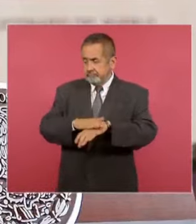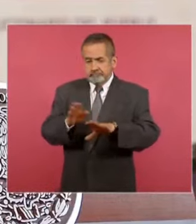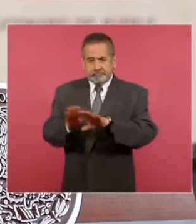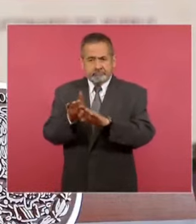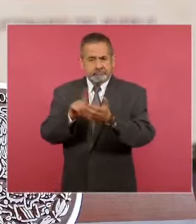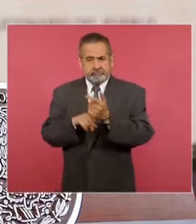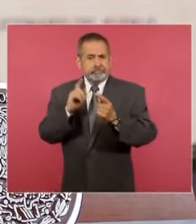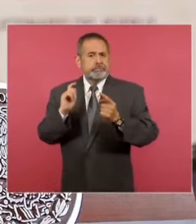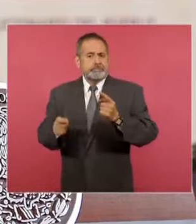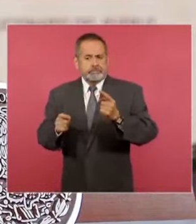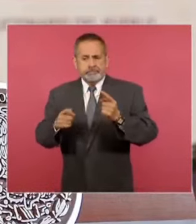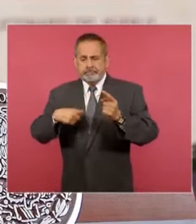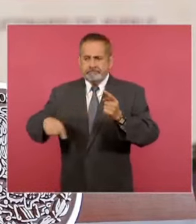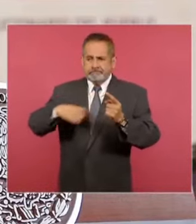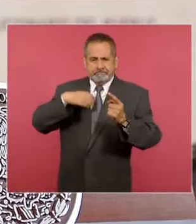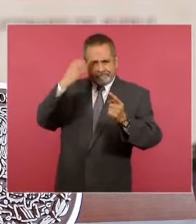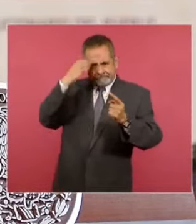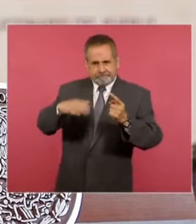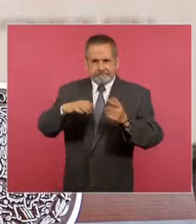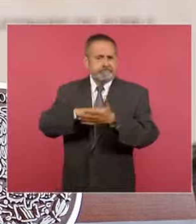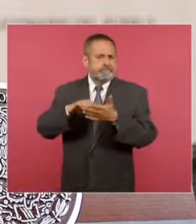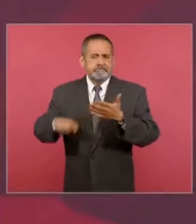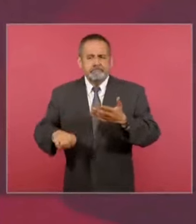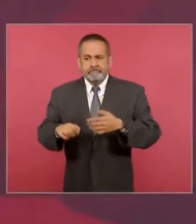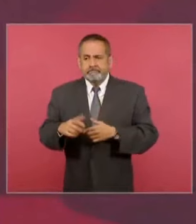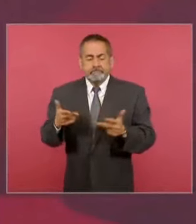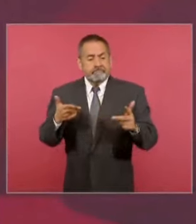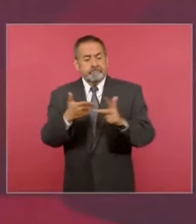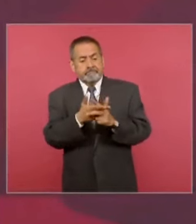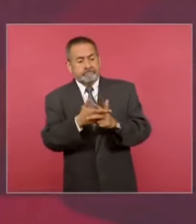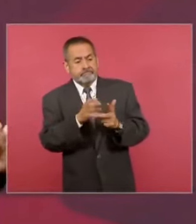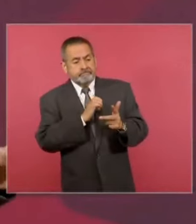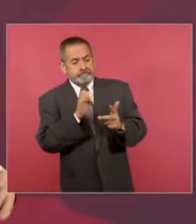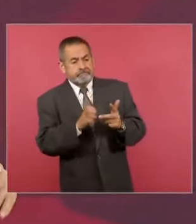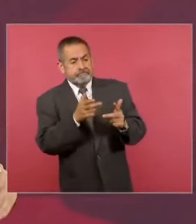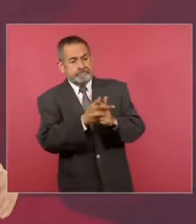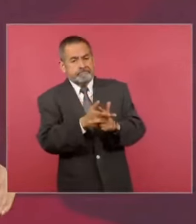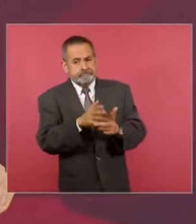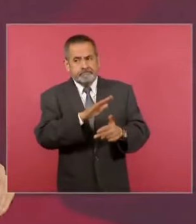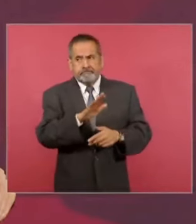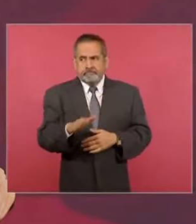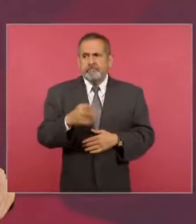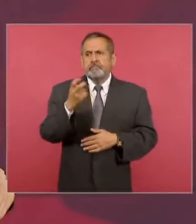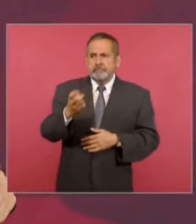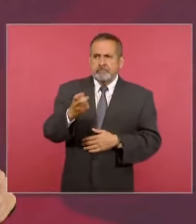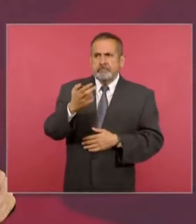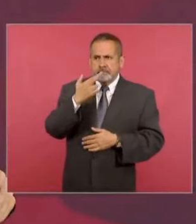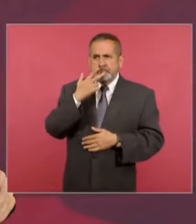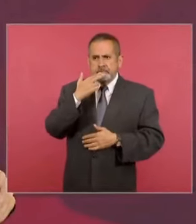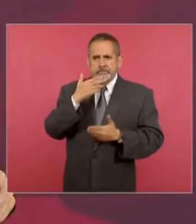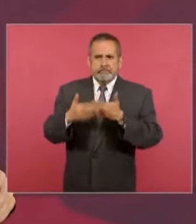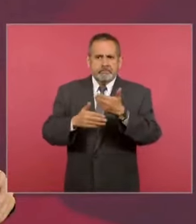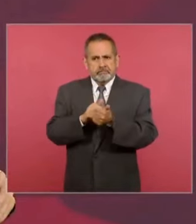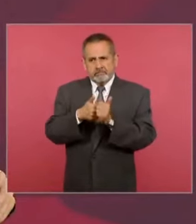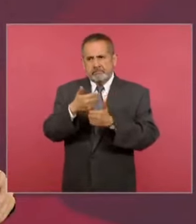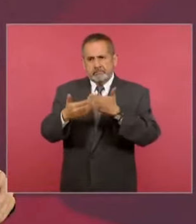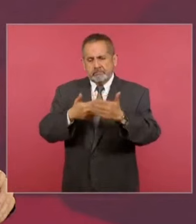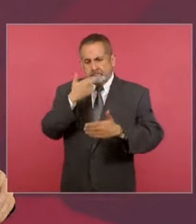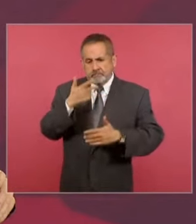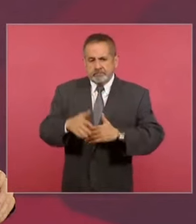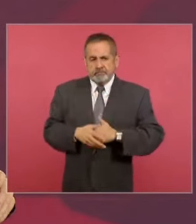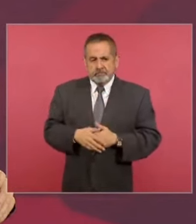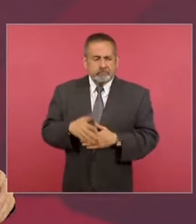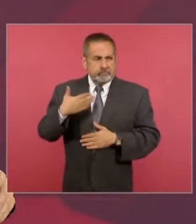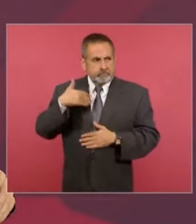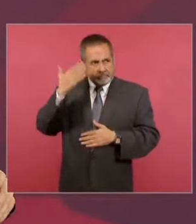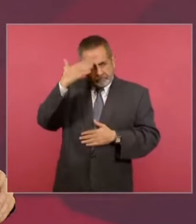que más duelen, como es el caso del homicidio, donde ya empezamos a ver una baja significativa y, pues, por